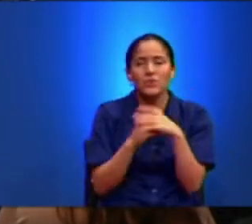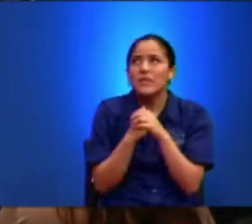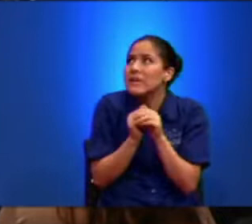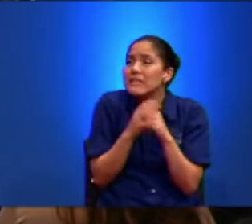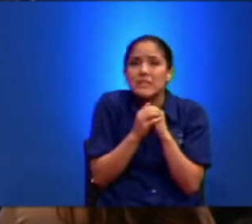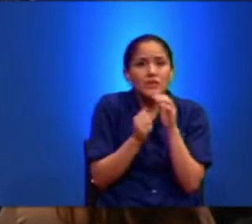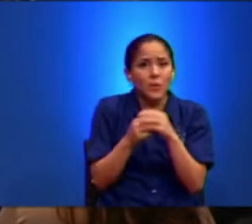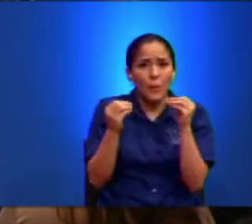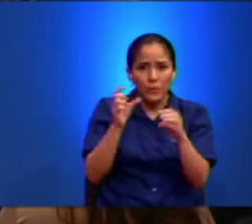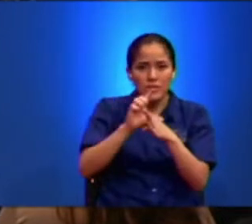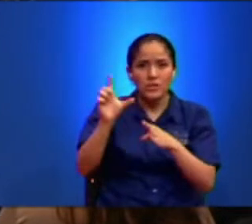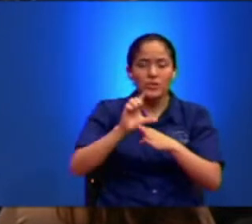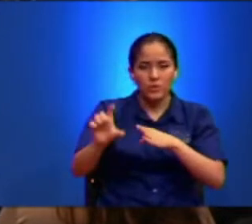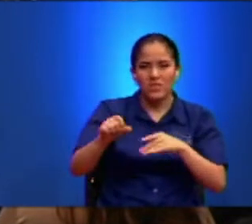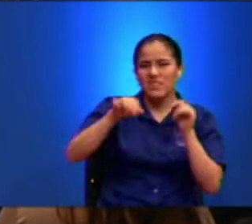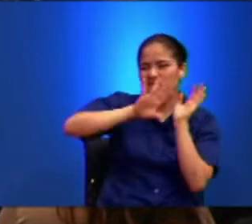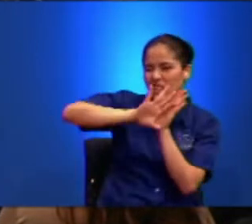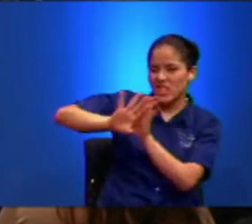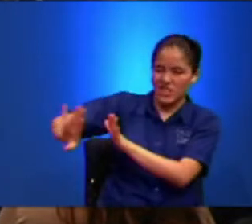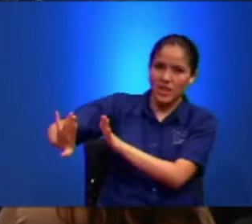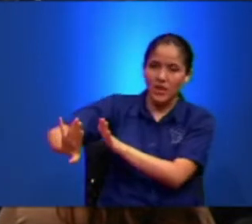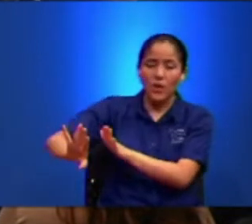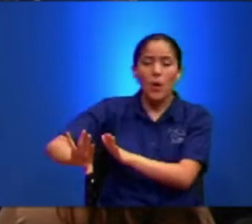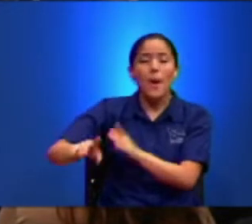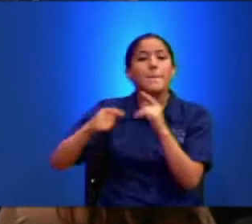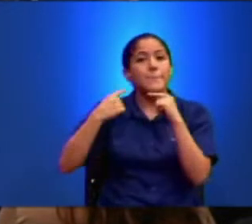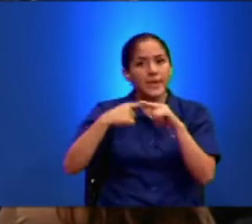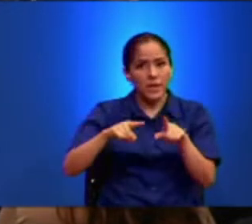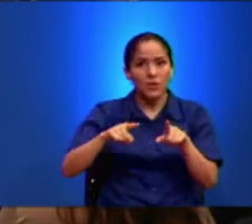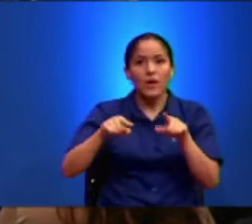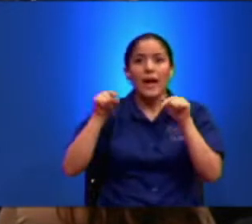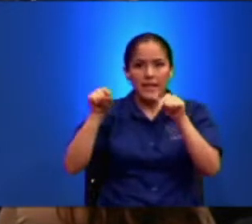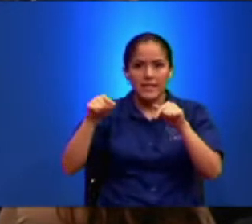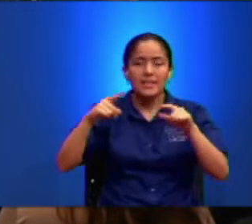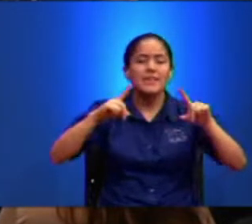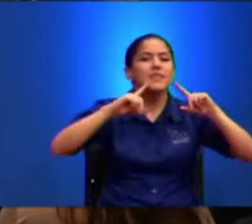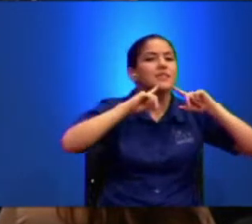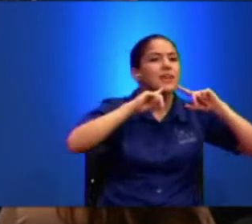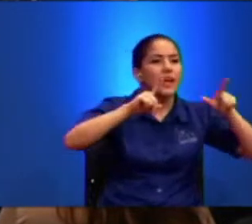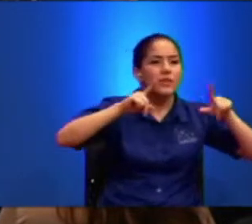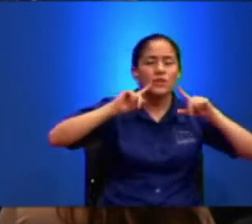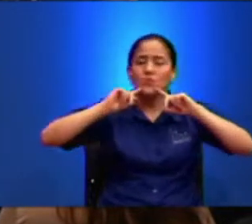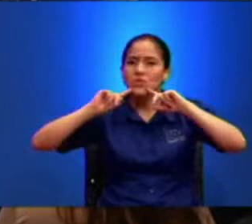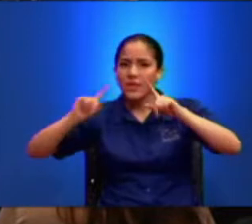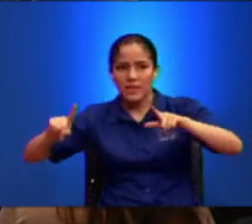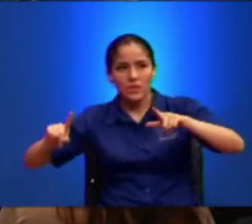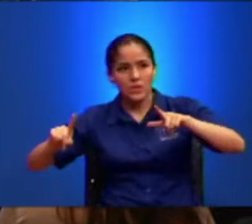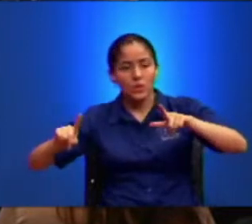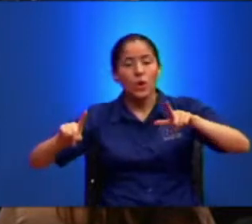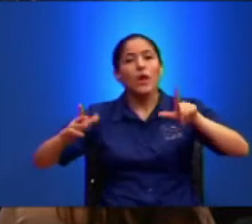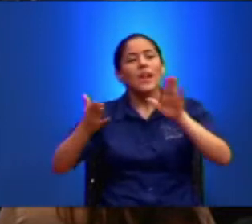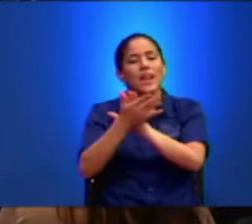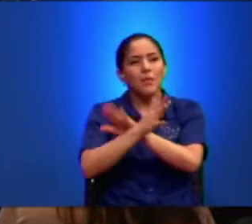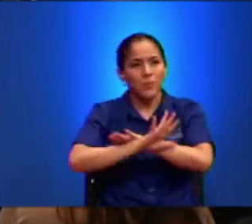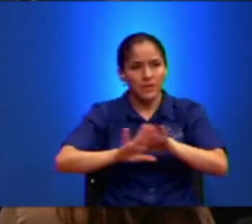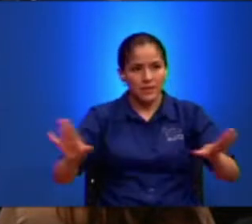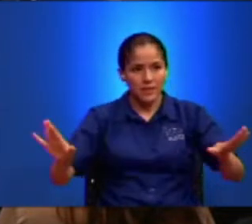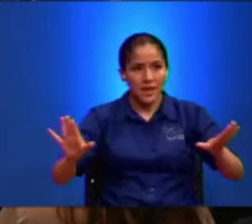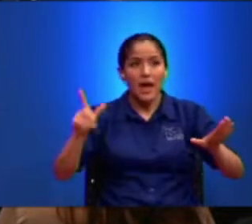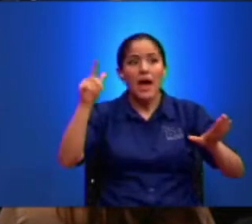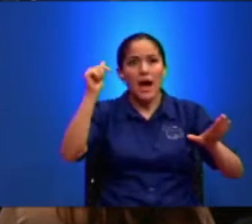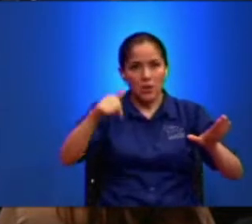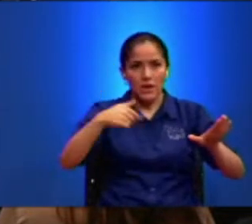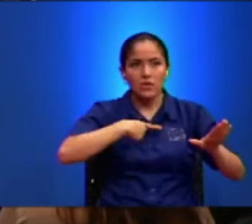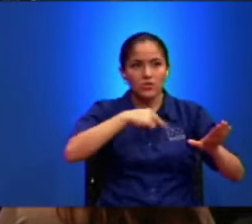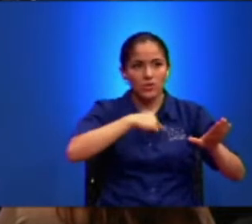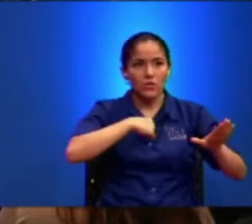ser rechazado Ahora Pero Él está anunciando Él está anunciando Su muerte Ahora nosotros